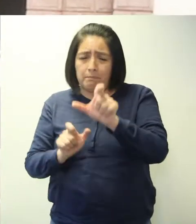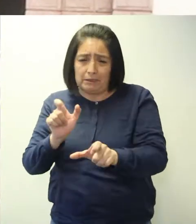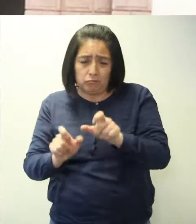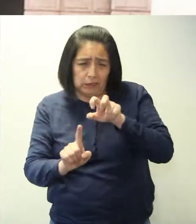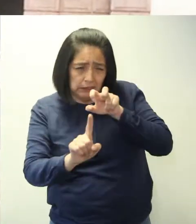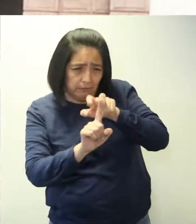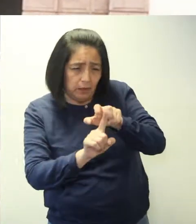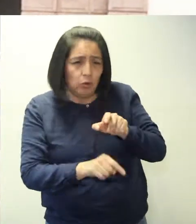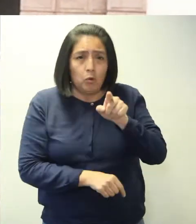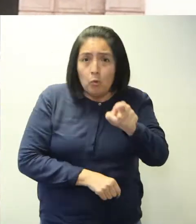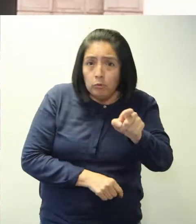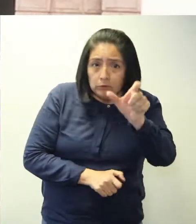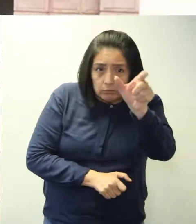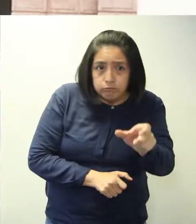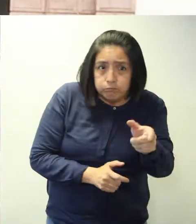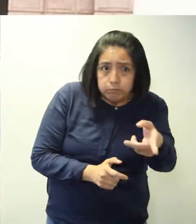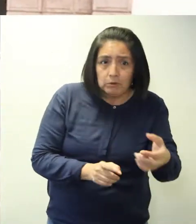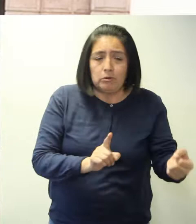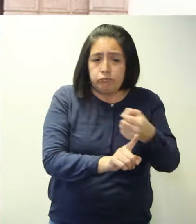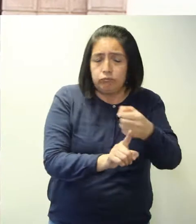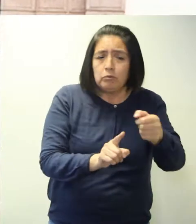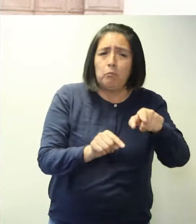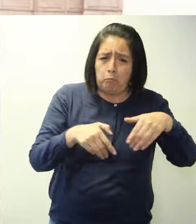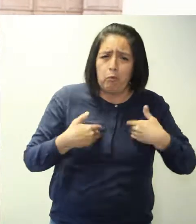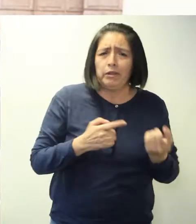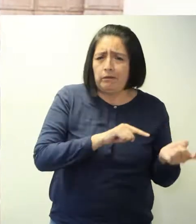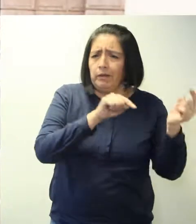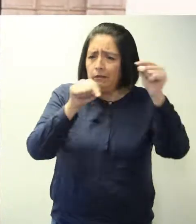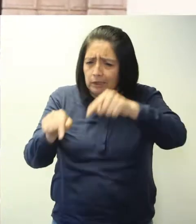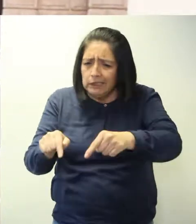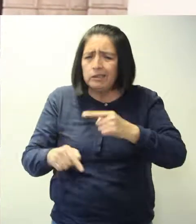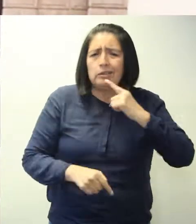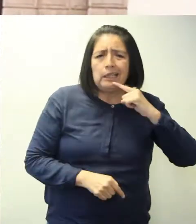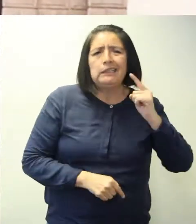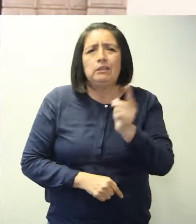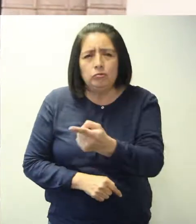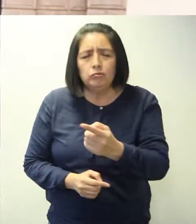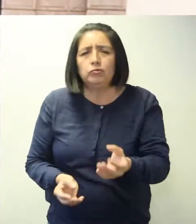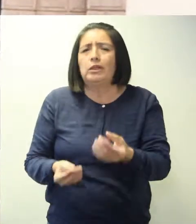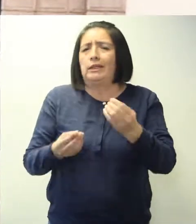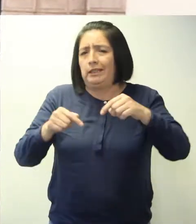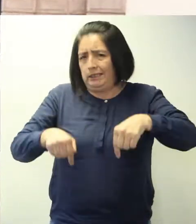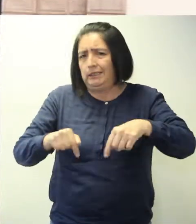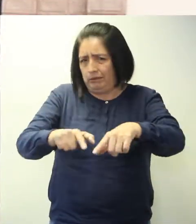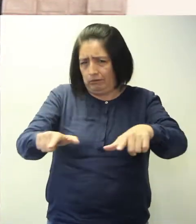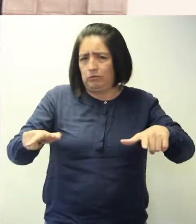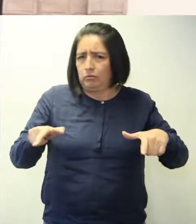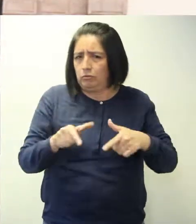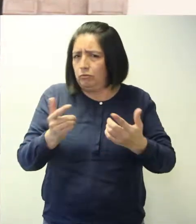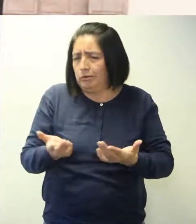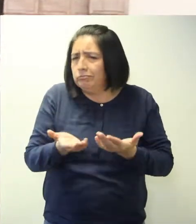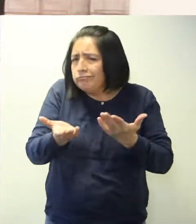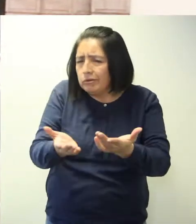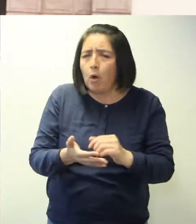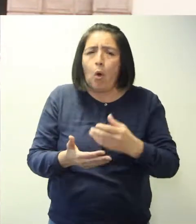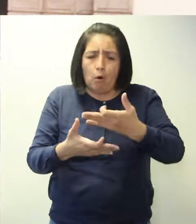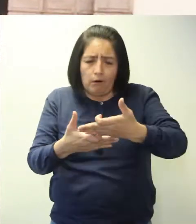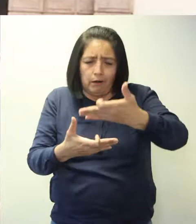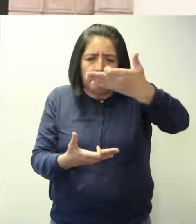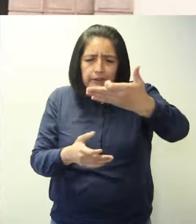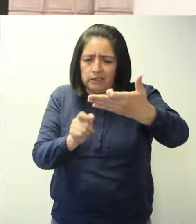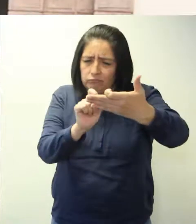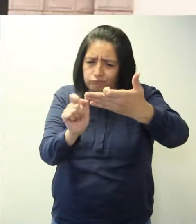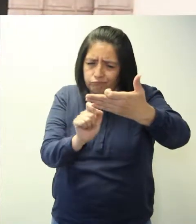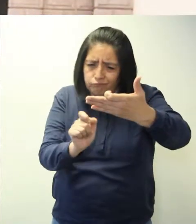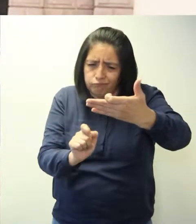inclusive, si usted es víctima de violencia, puede acudir y presentar una denuncia directa... ...a través del espacio que le podemos dar o de las